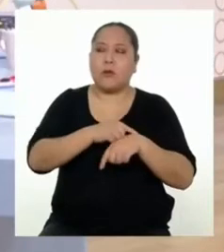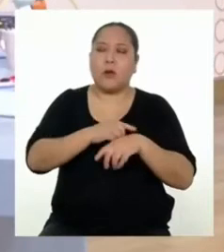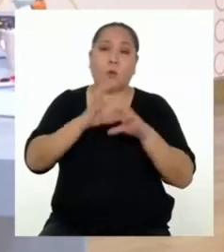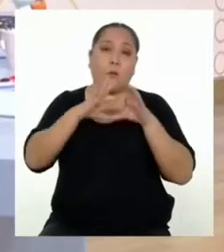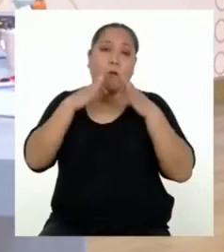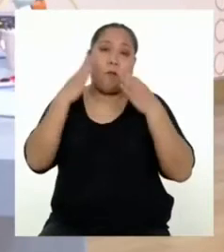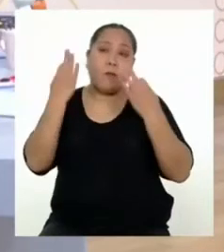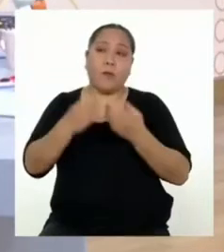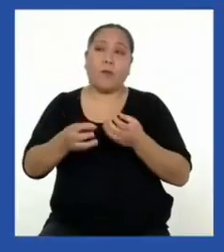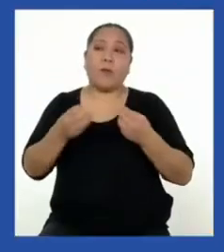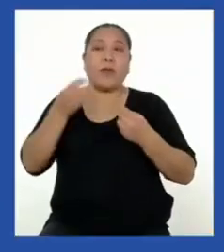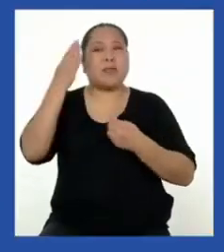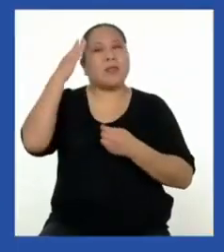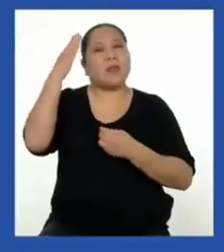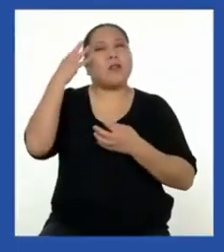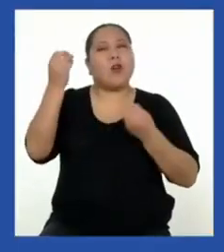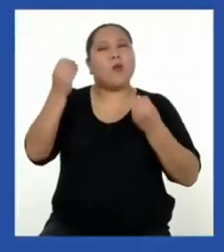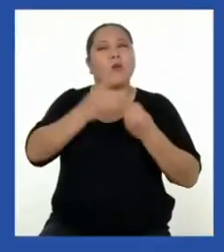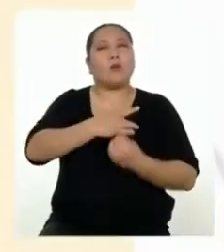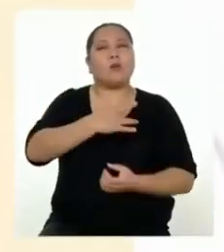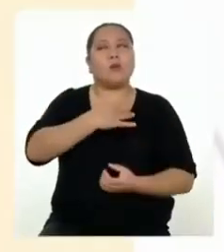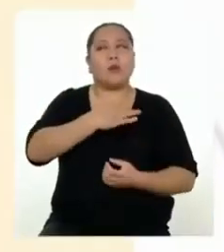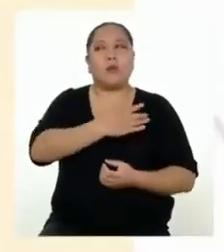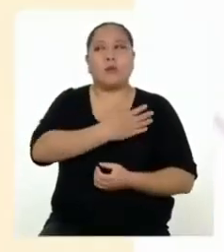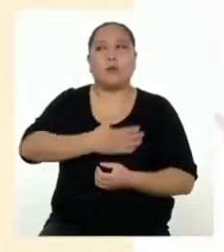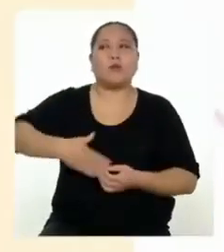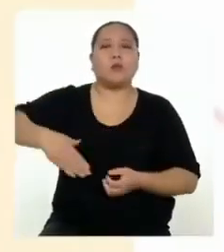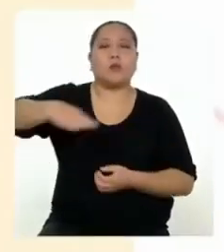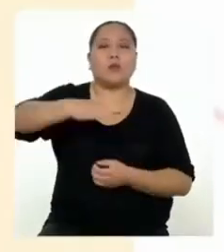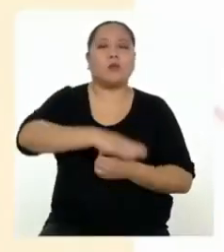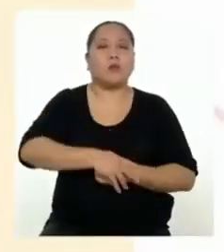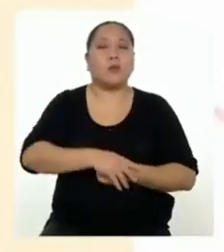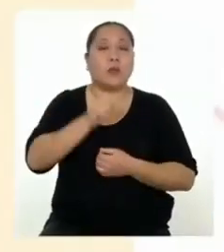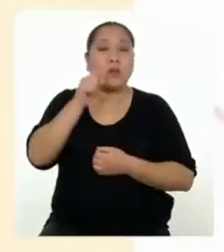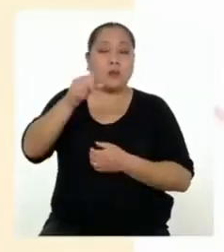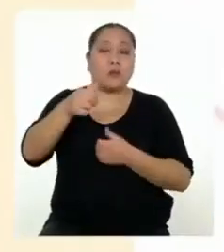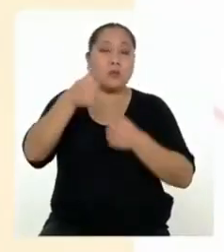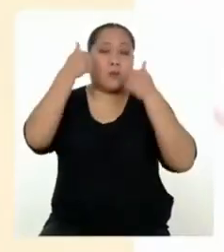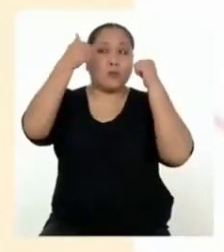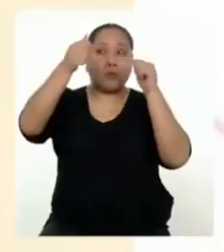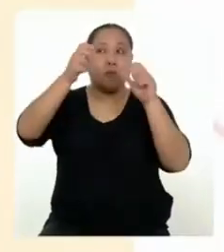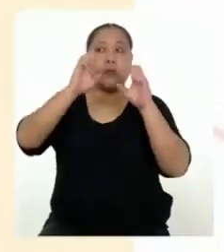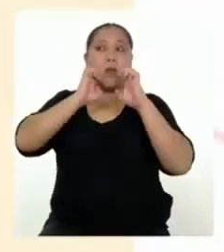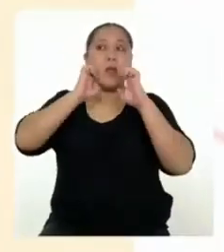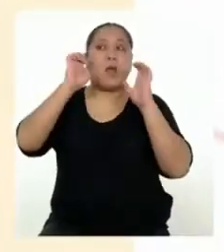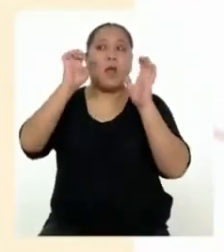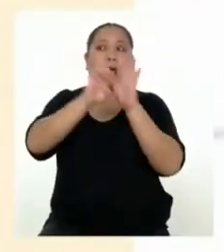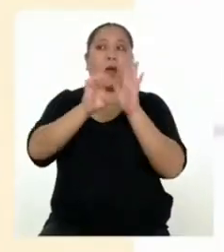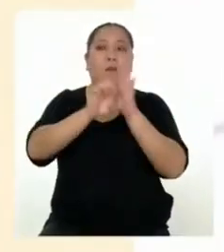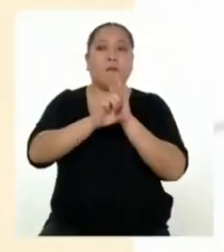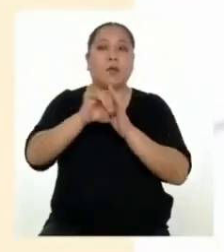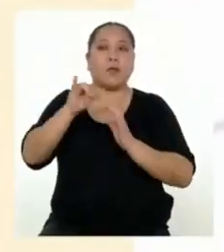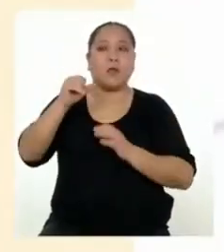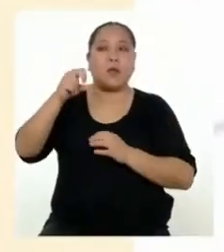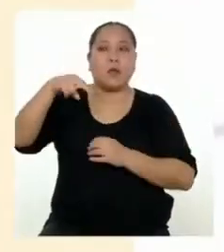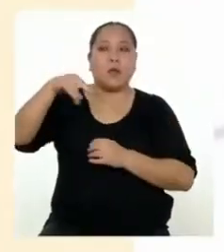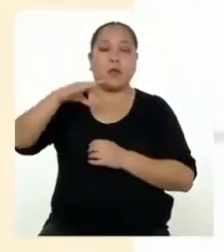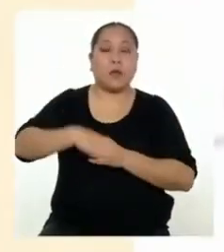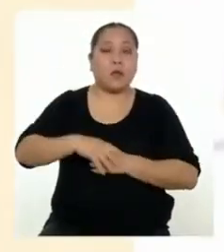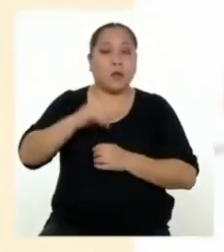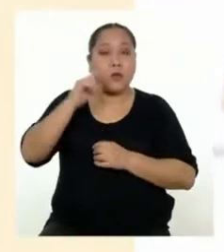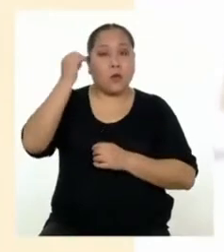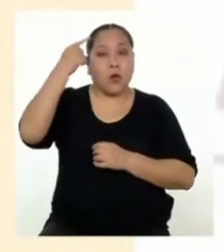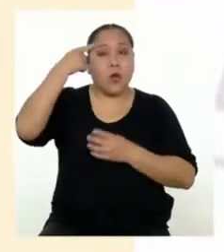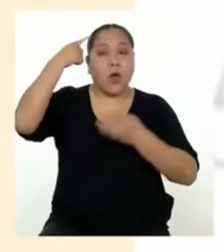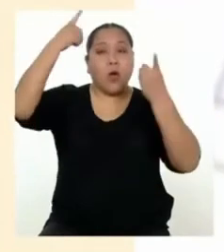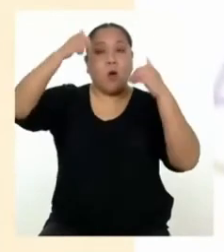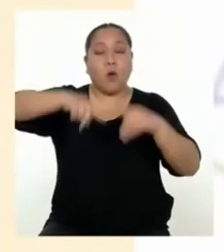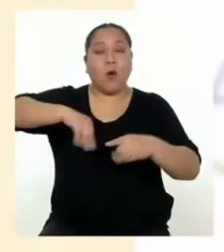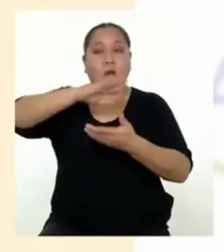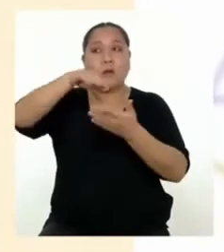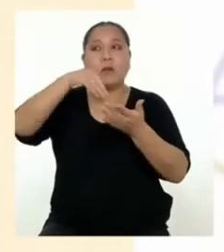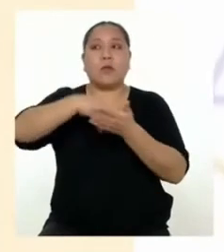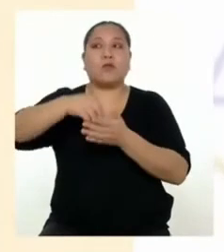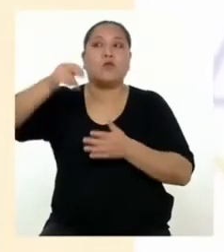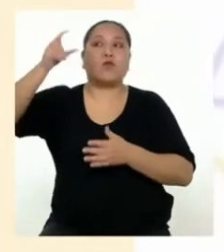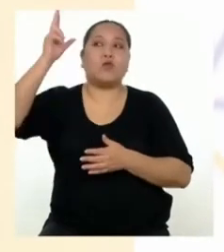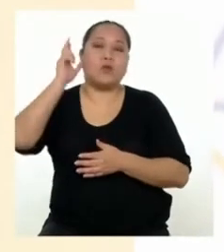saber cómo nos sentimos todos. Ese es un gran ejemplo, Yanira. Entonces, tu primer acuerdo central sería